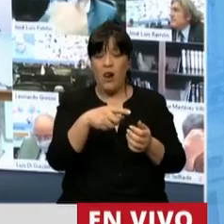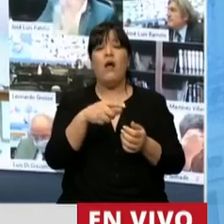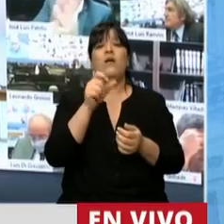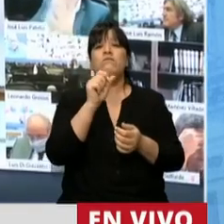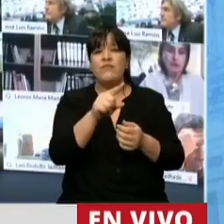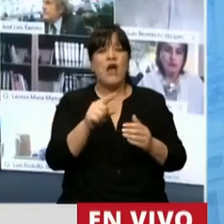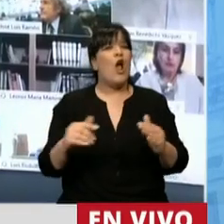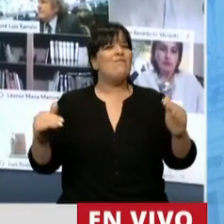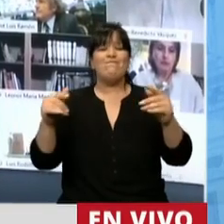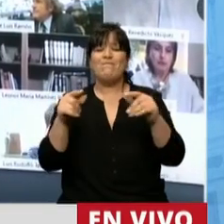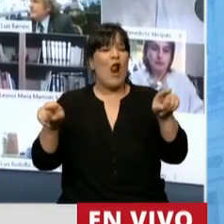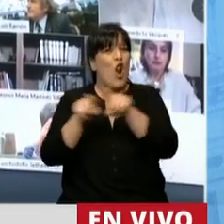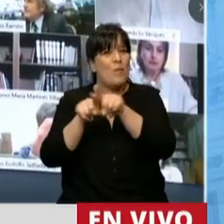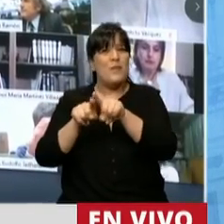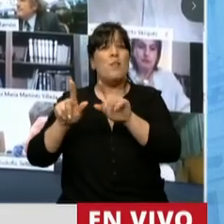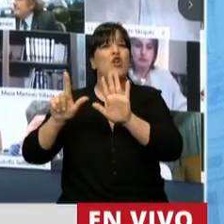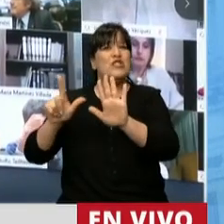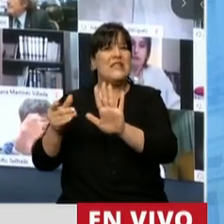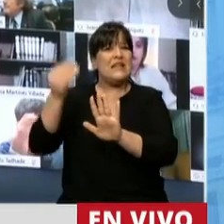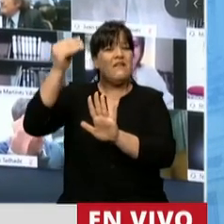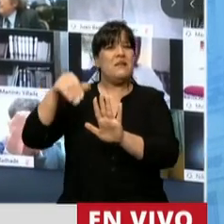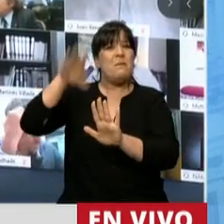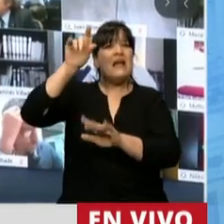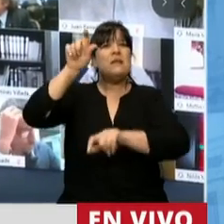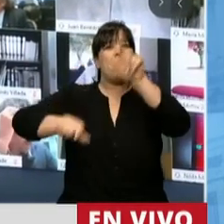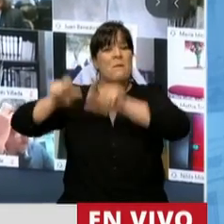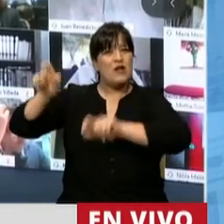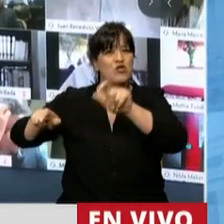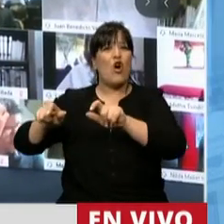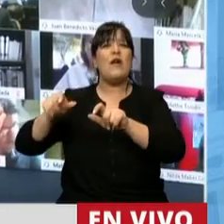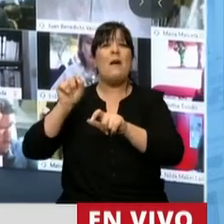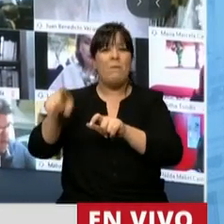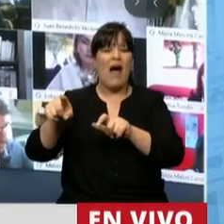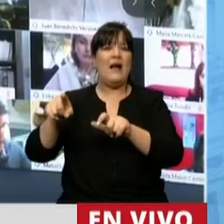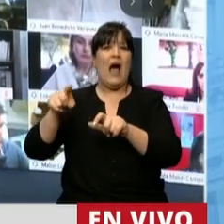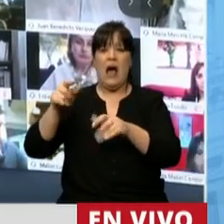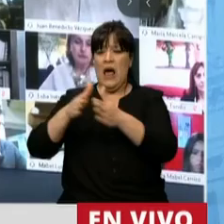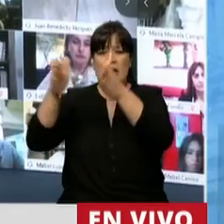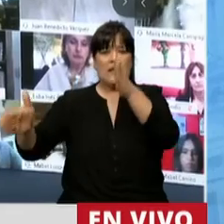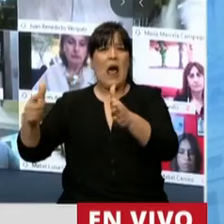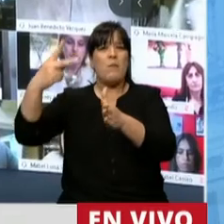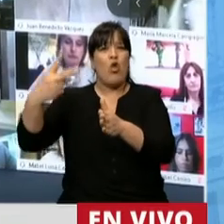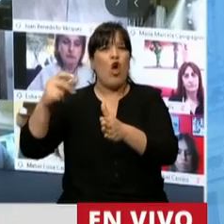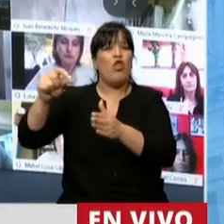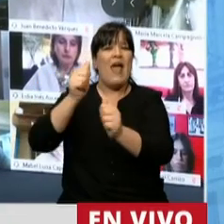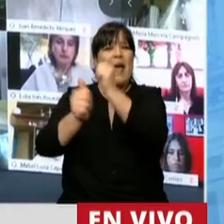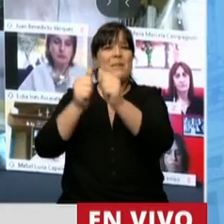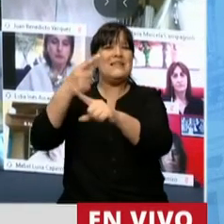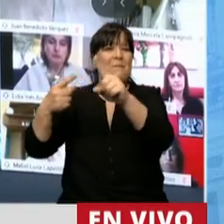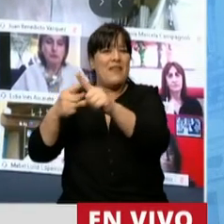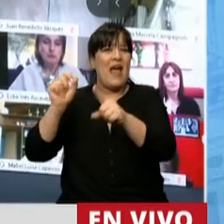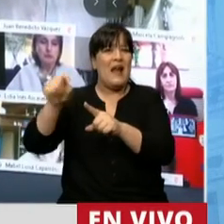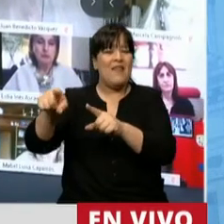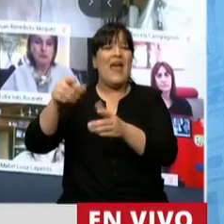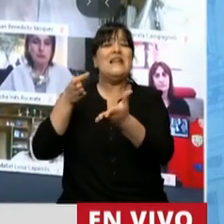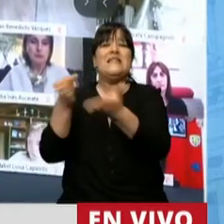el equivalente a 7 veces la cantidad de trabajadores determinada para el tramo 2 de las empresas medianas del sector